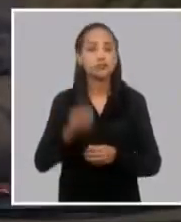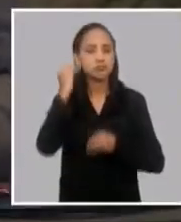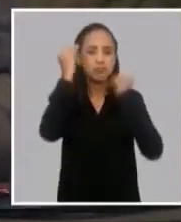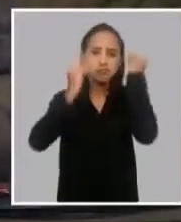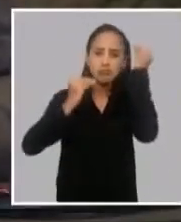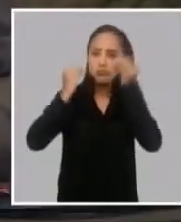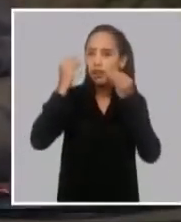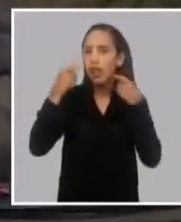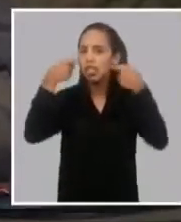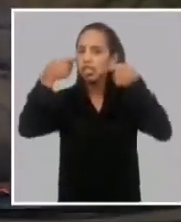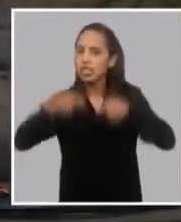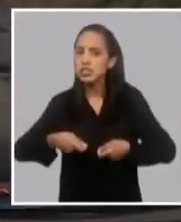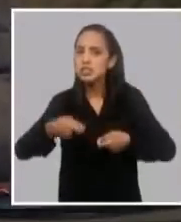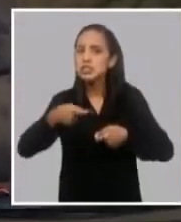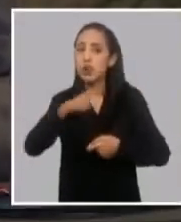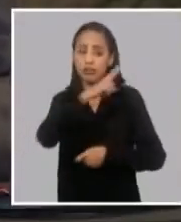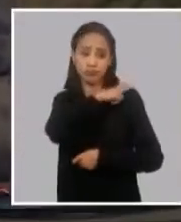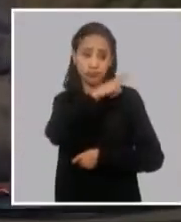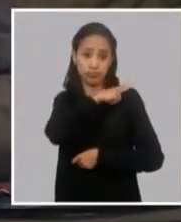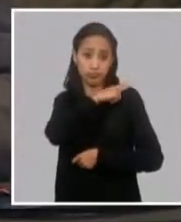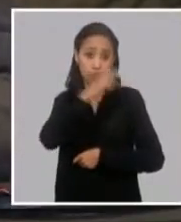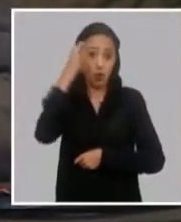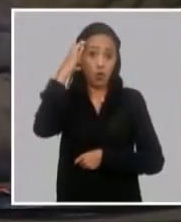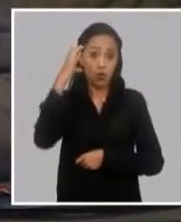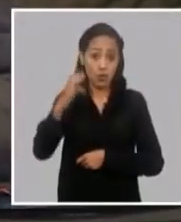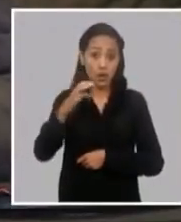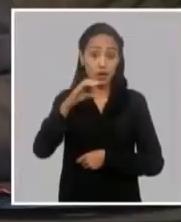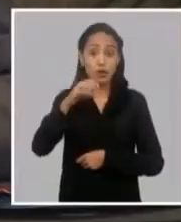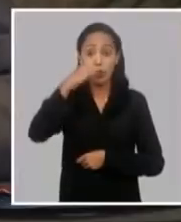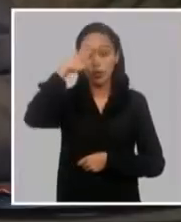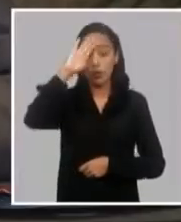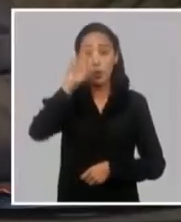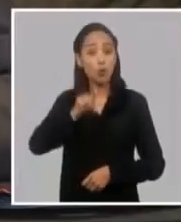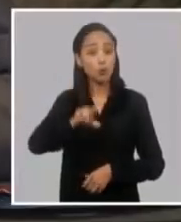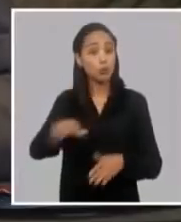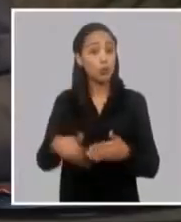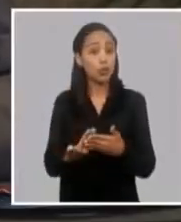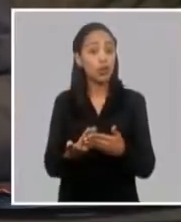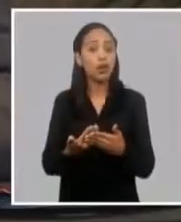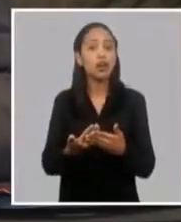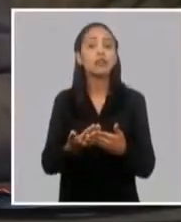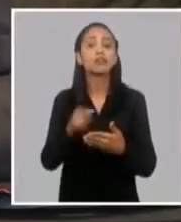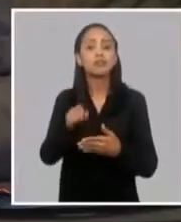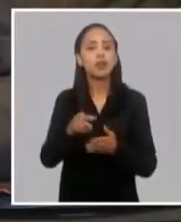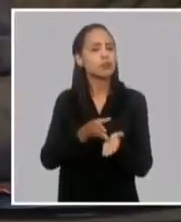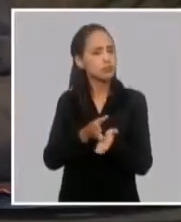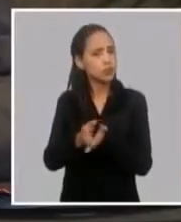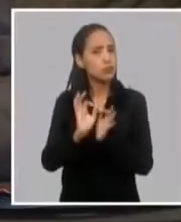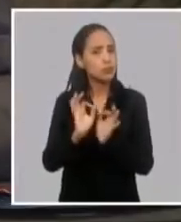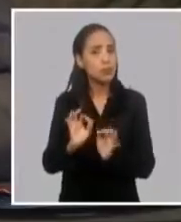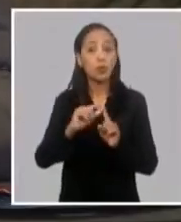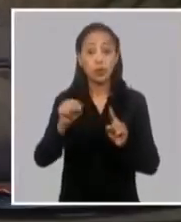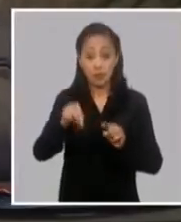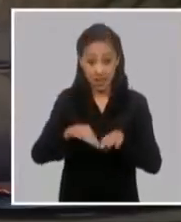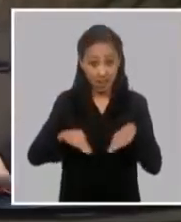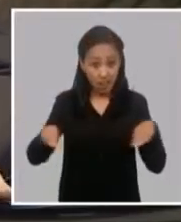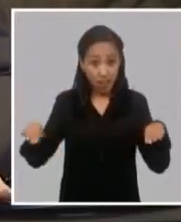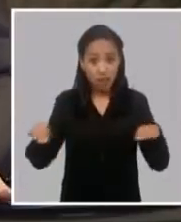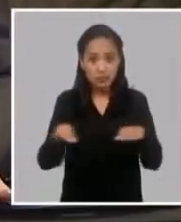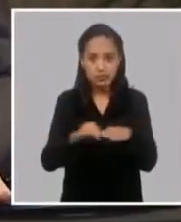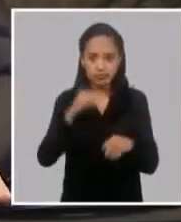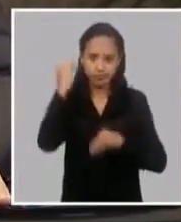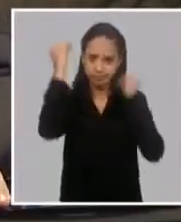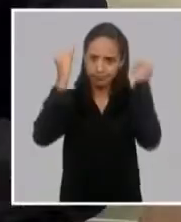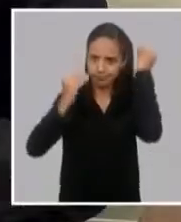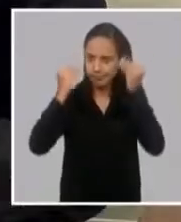análisis, las decisiones que ha venido tomando el gobierno en las últimas jornadas y que le dan continuidad a temas que aquí mismo en la mesa redonda hemos